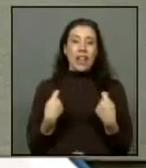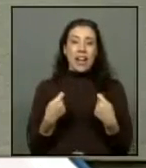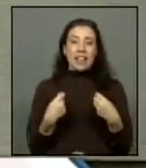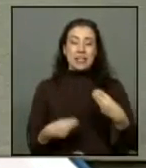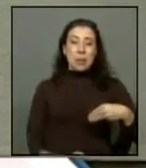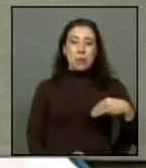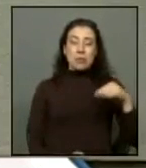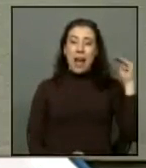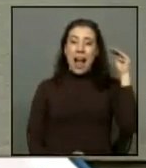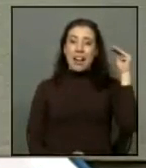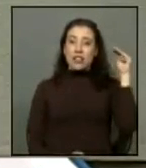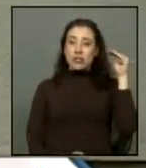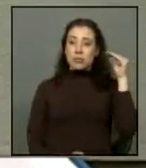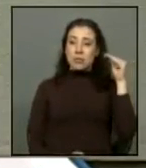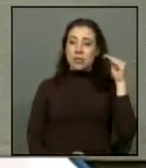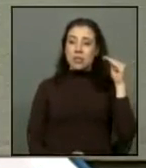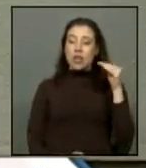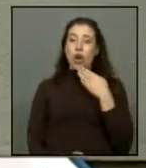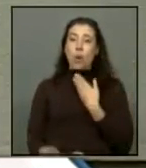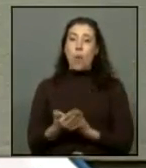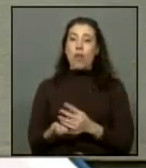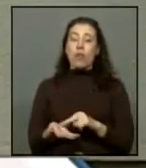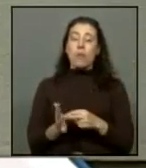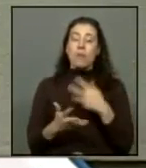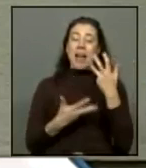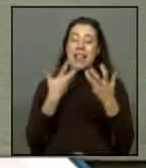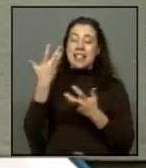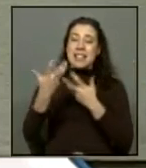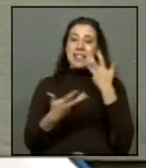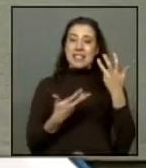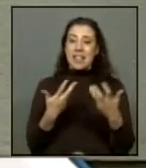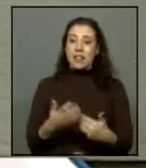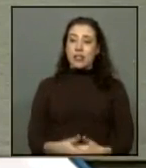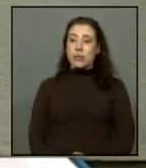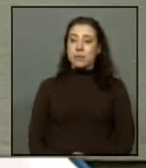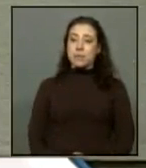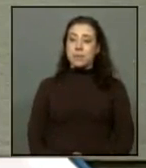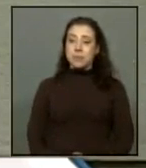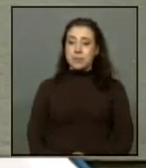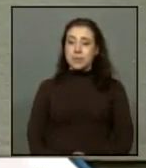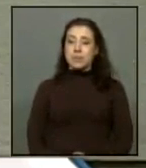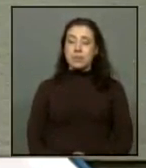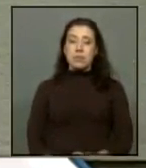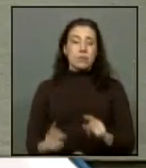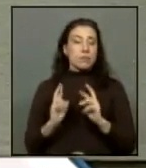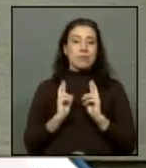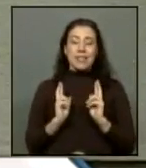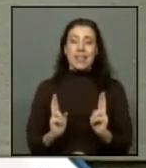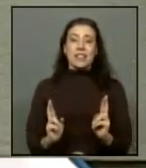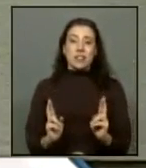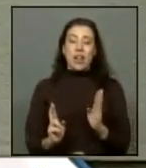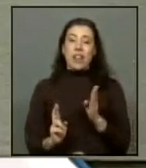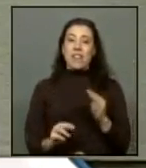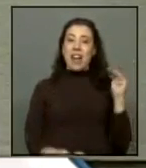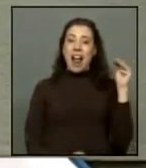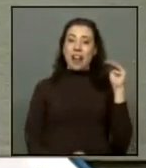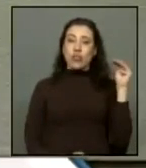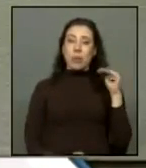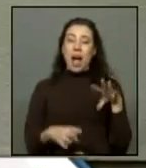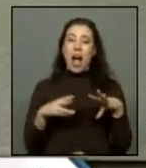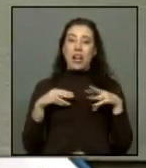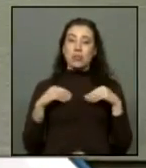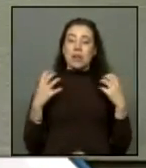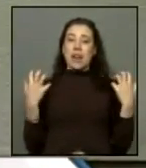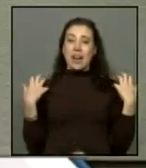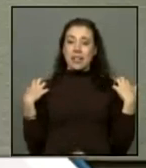municipio de Alto Hospicio cada vez que se producen incendios. No ha reaccionado, debiendo Alto Hospicio asumir las